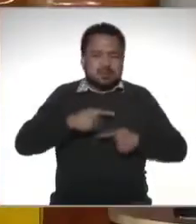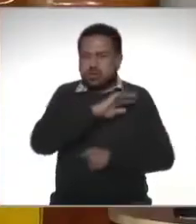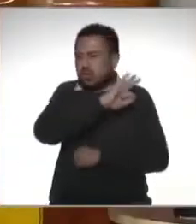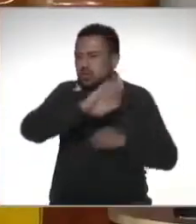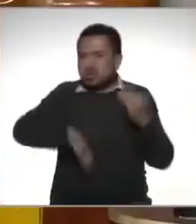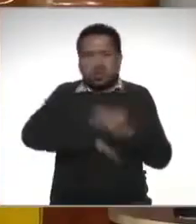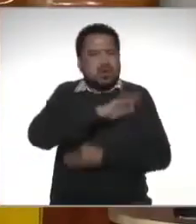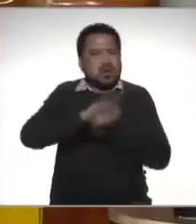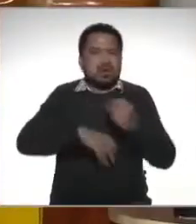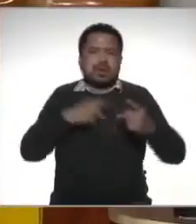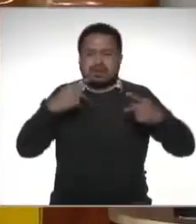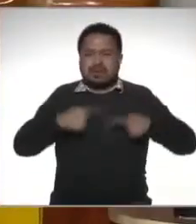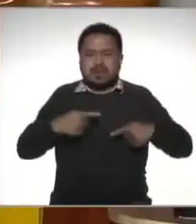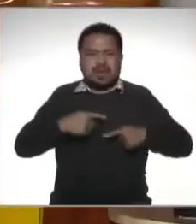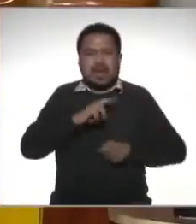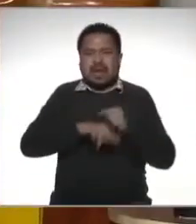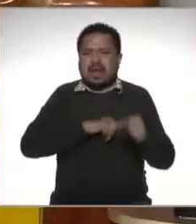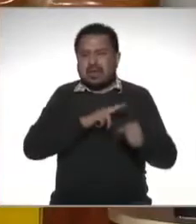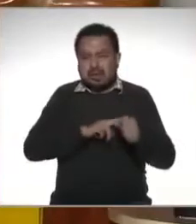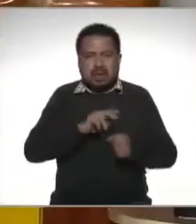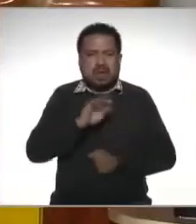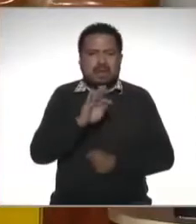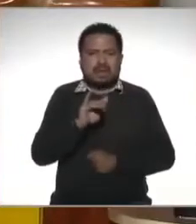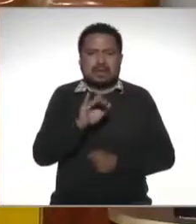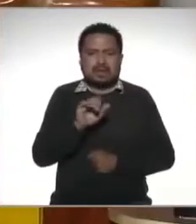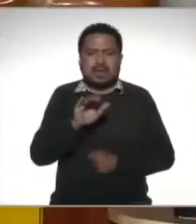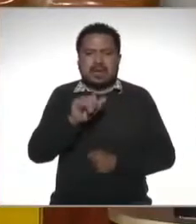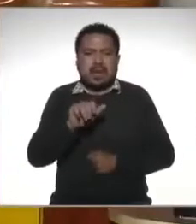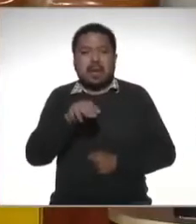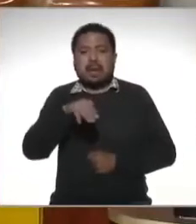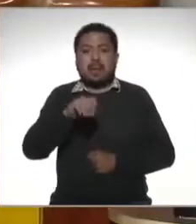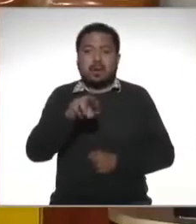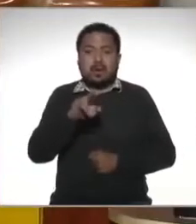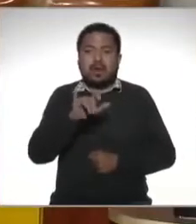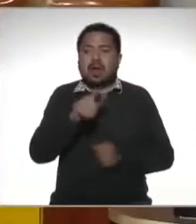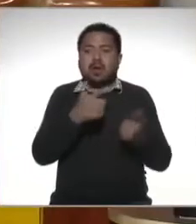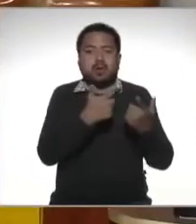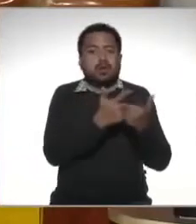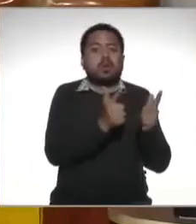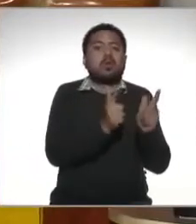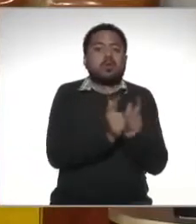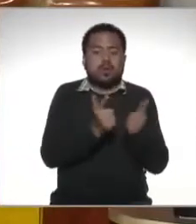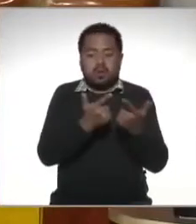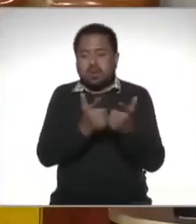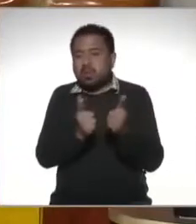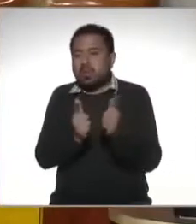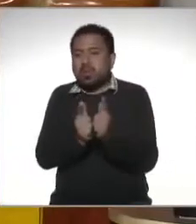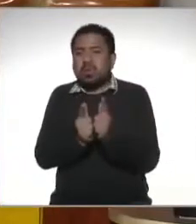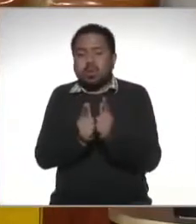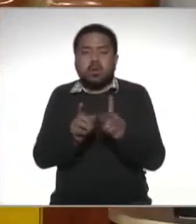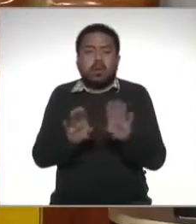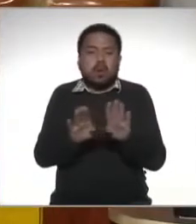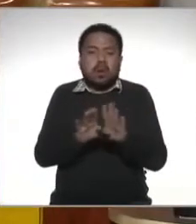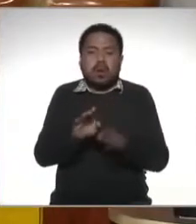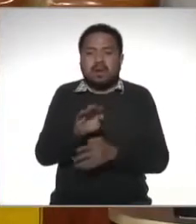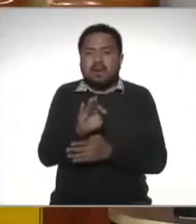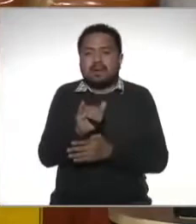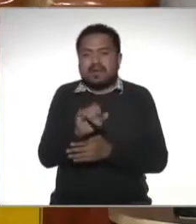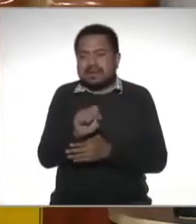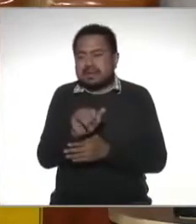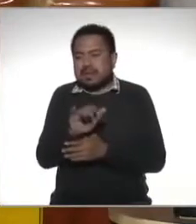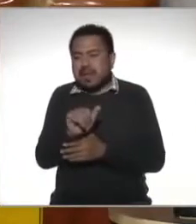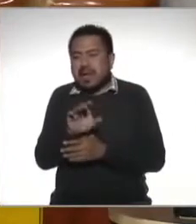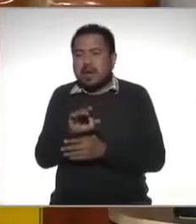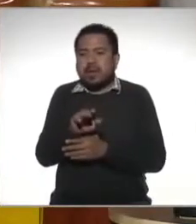todos nosotros somos personas físicas y las personas morales son la agrupación de personas que pueden ser personas físicas o morales